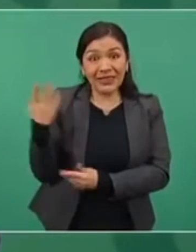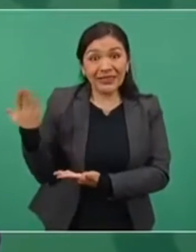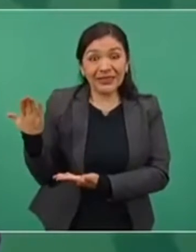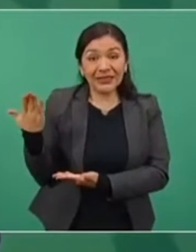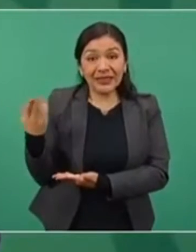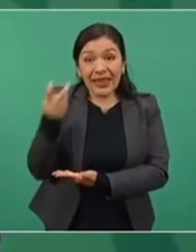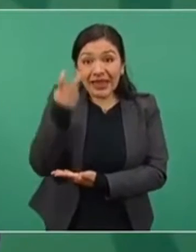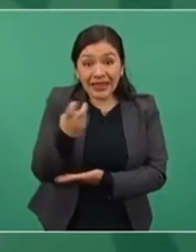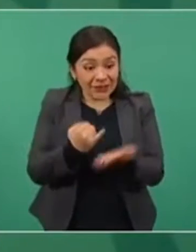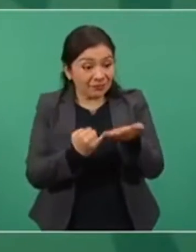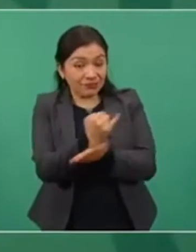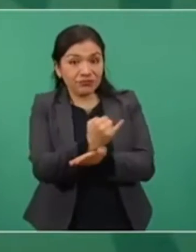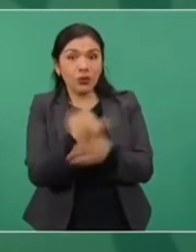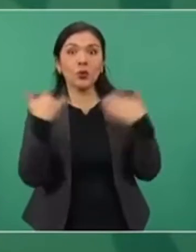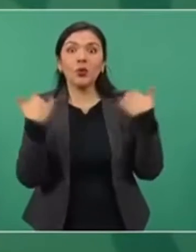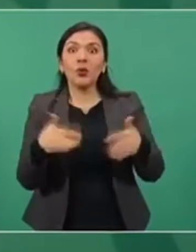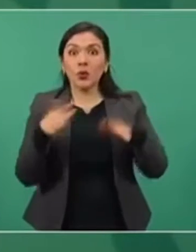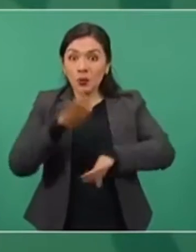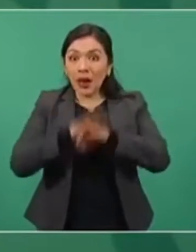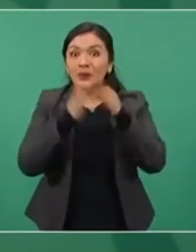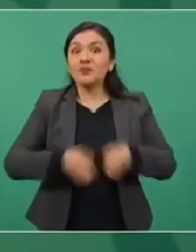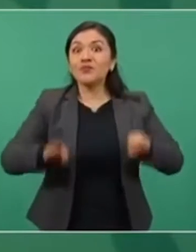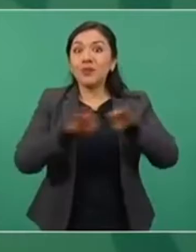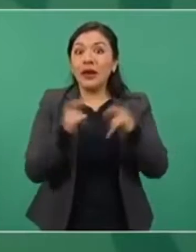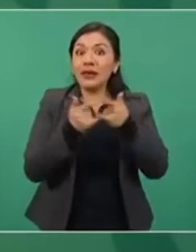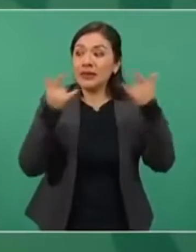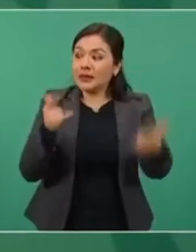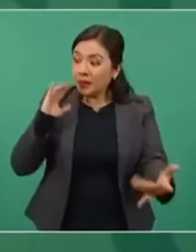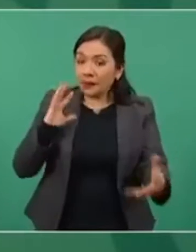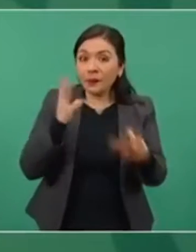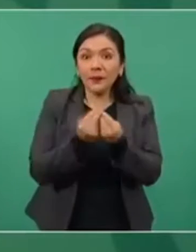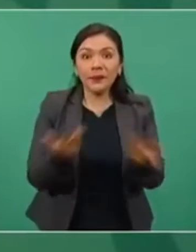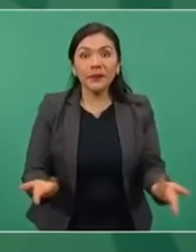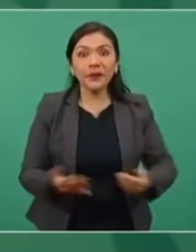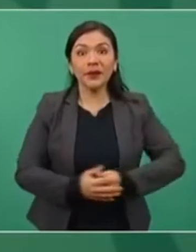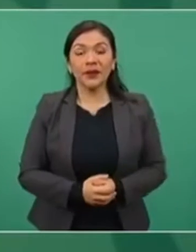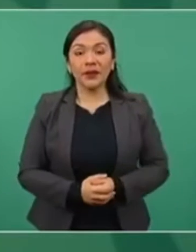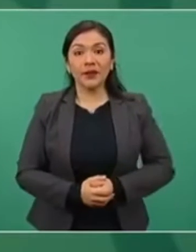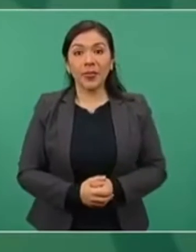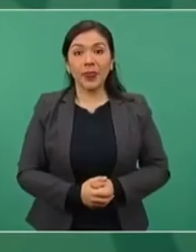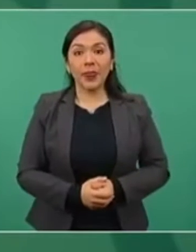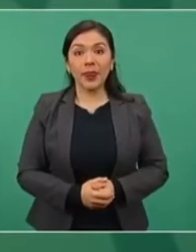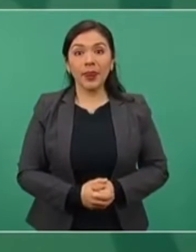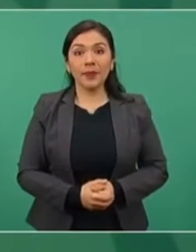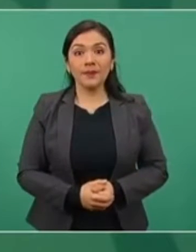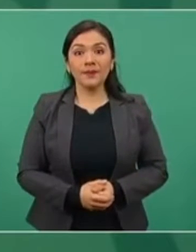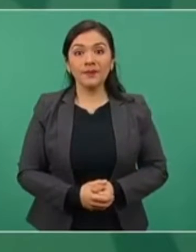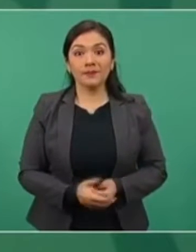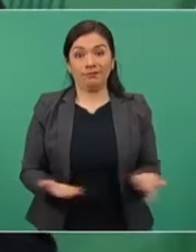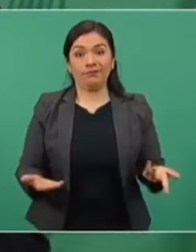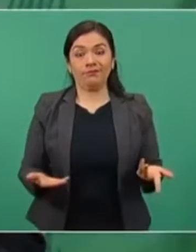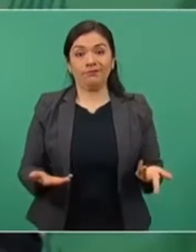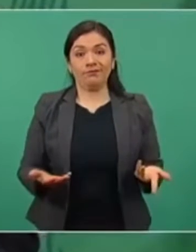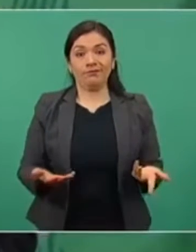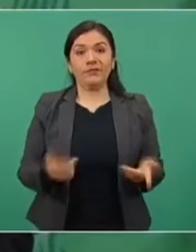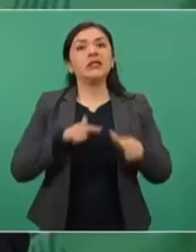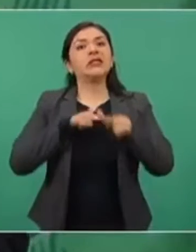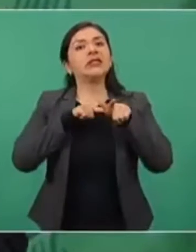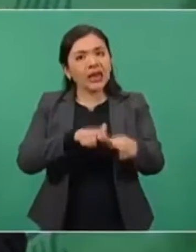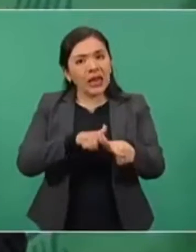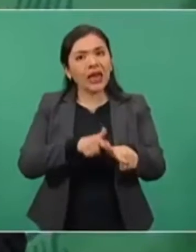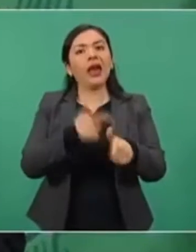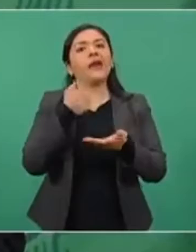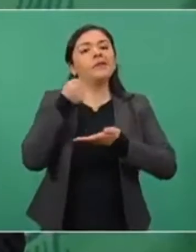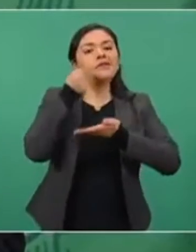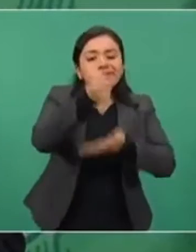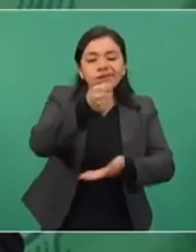el que no se deje de entregar los apoyos